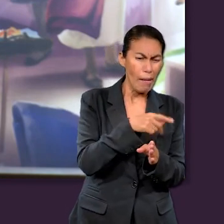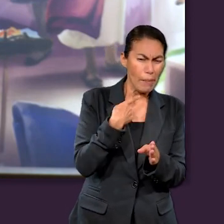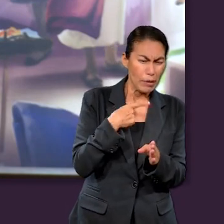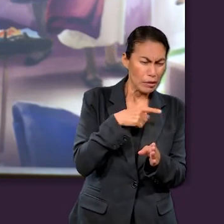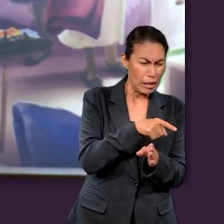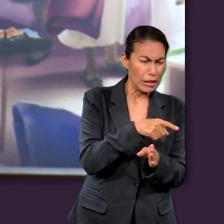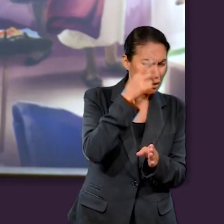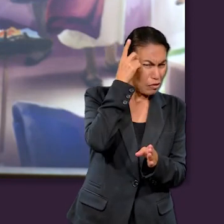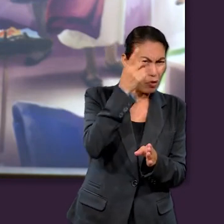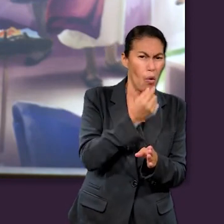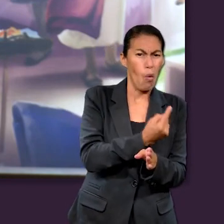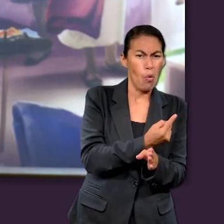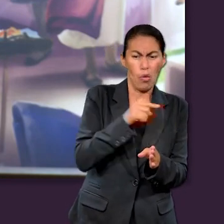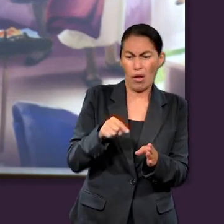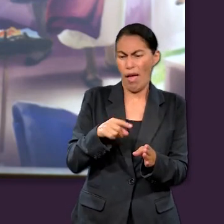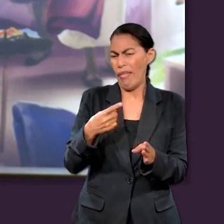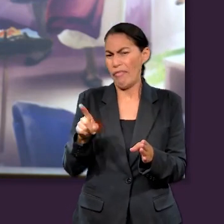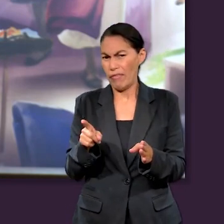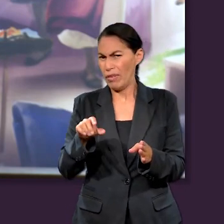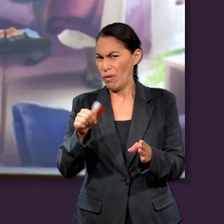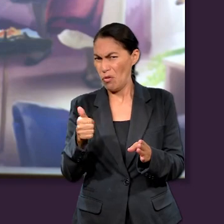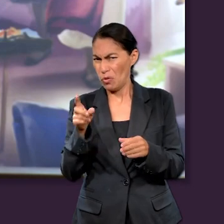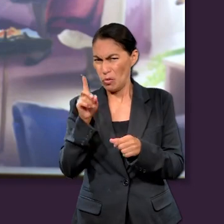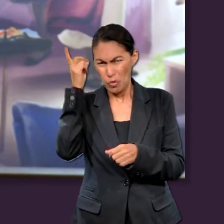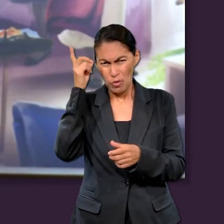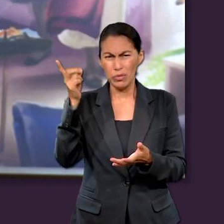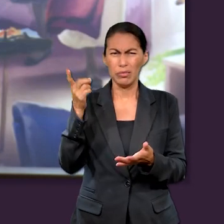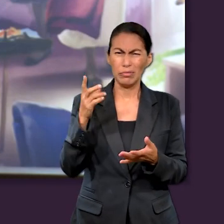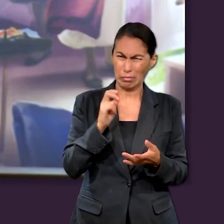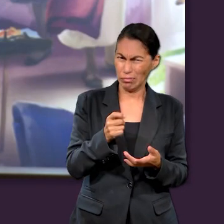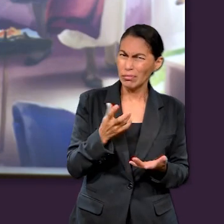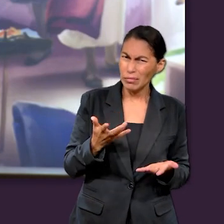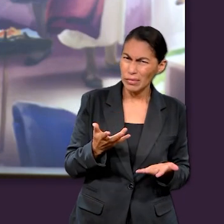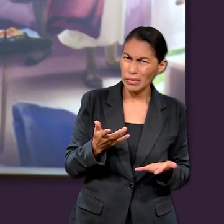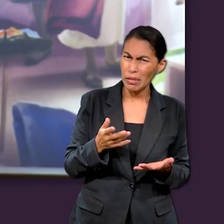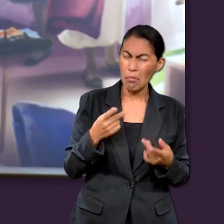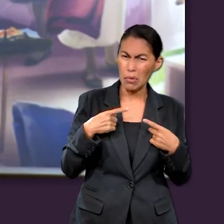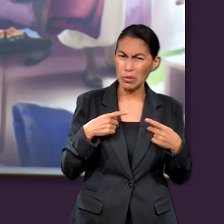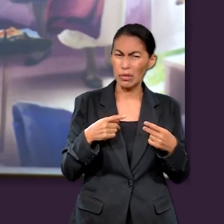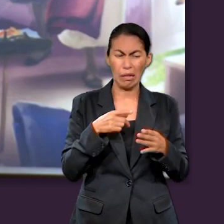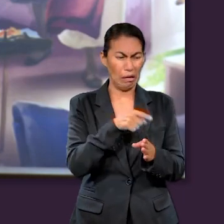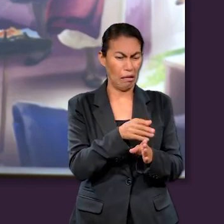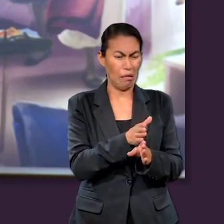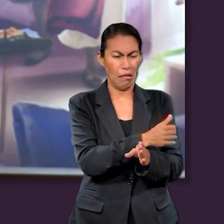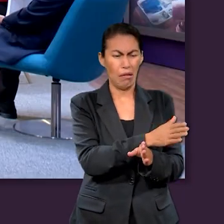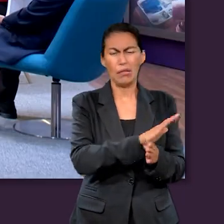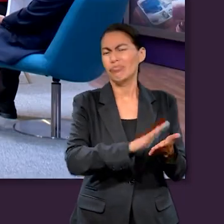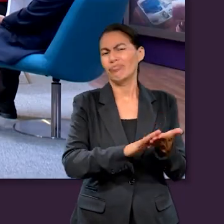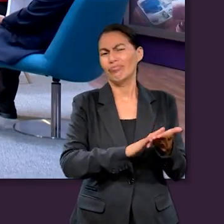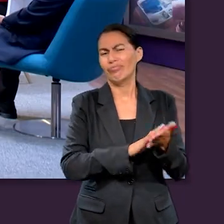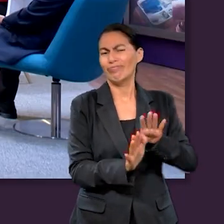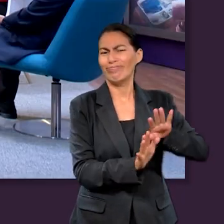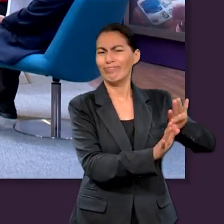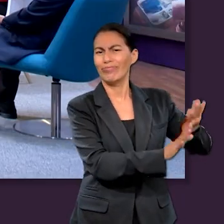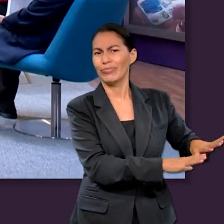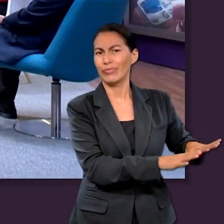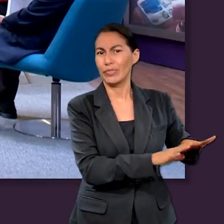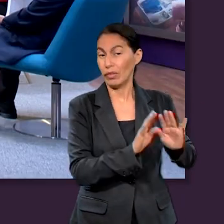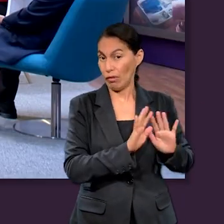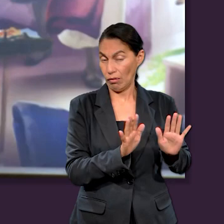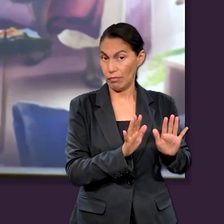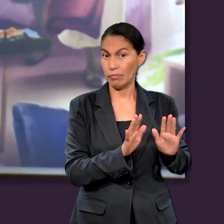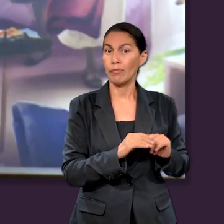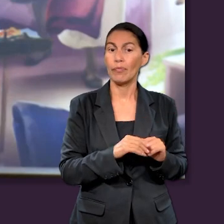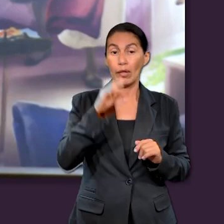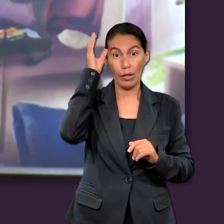argumento para dejar a lado el Antiguo Testamento. Es decir, que todo lo que estaba ahí ya pasó, que no... Como que fue un borrón y cuenta